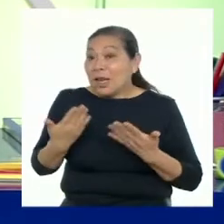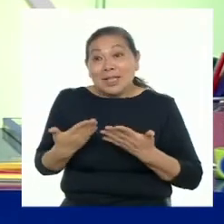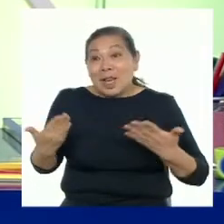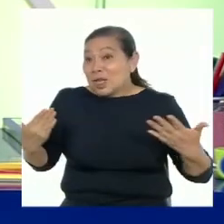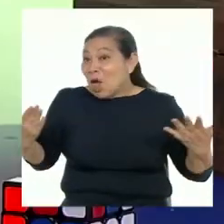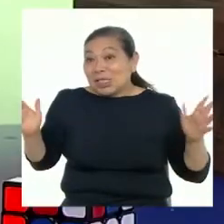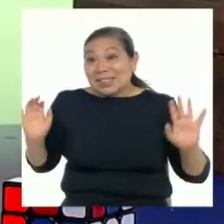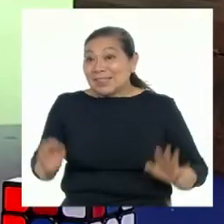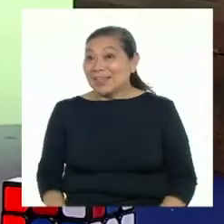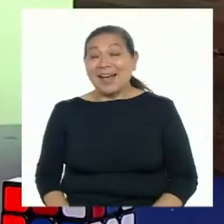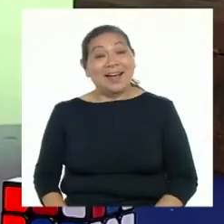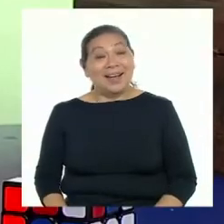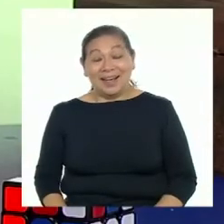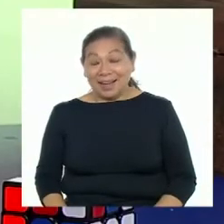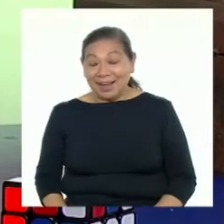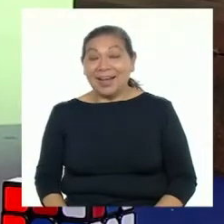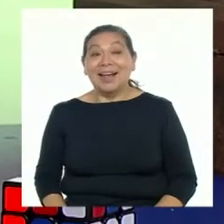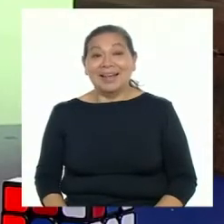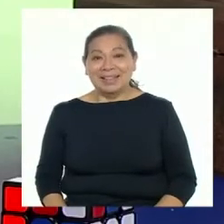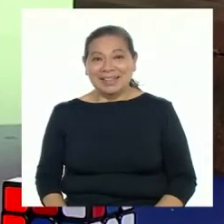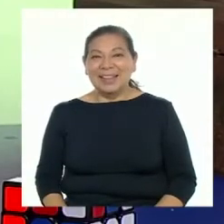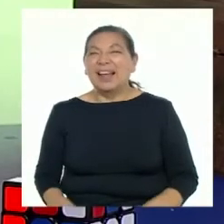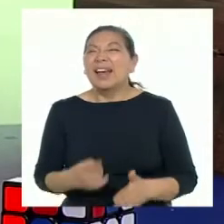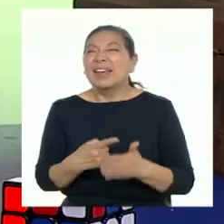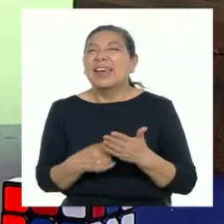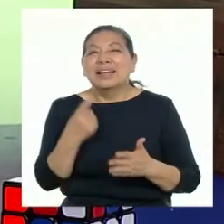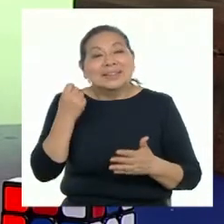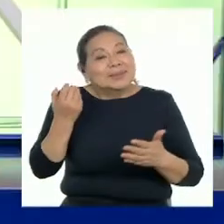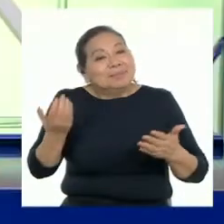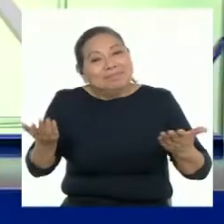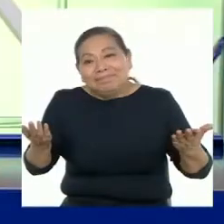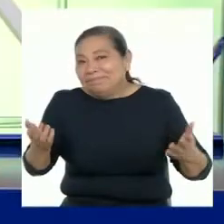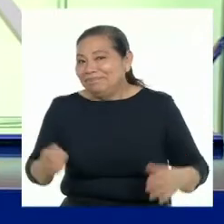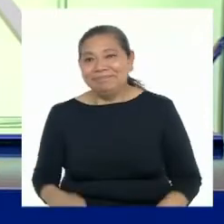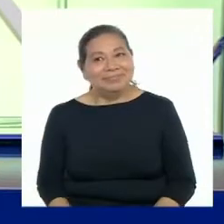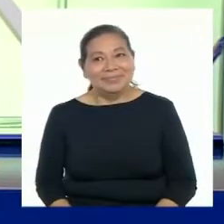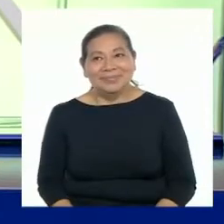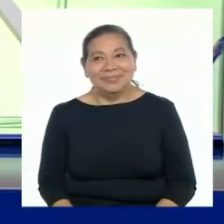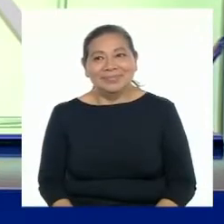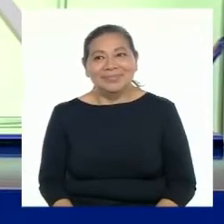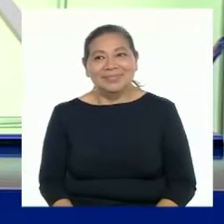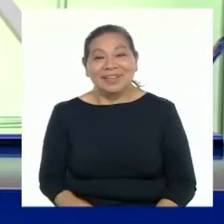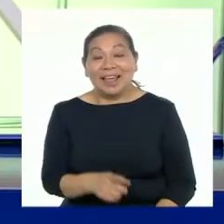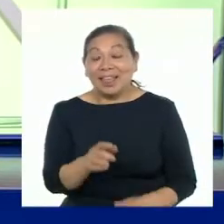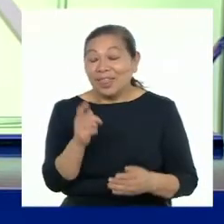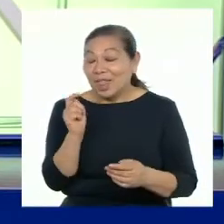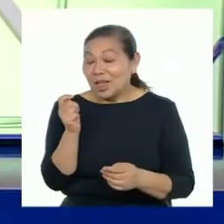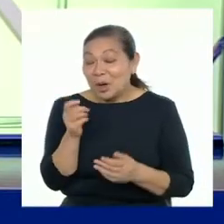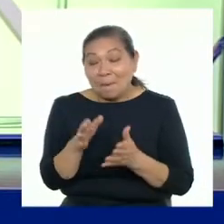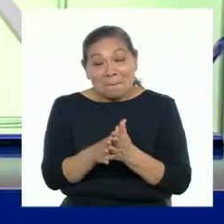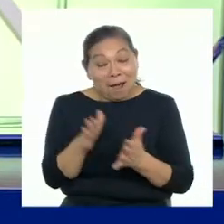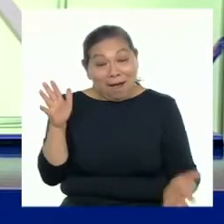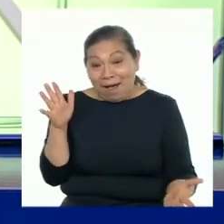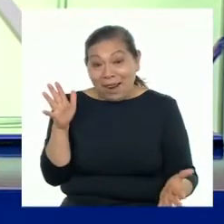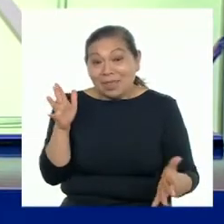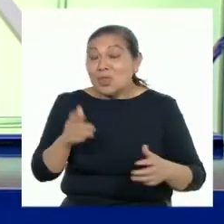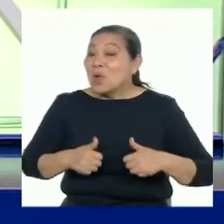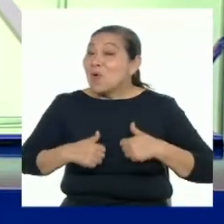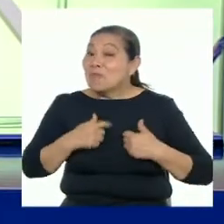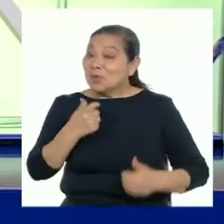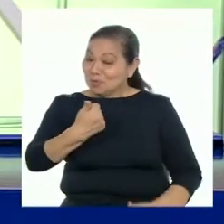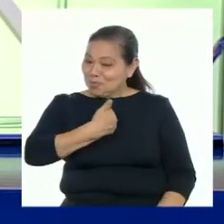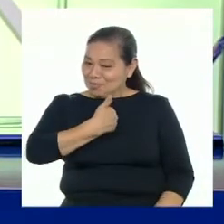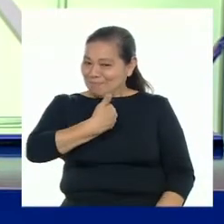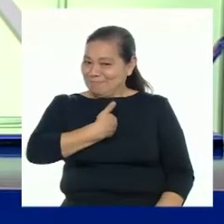cosa. Ay, Jonathan, ¿quién se entiende? Chicas y chicos, el tesoro más grande que tenemos en la vida